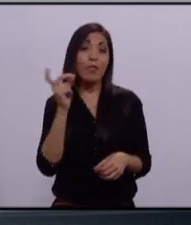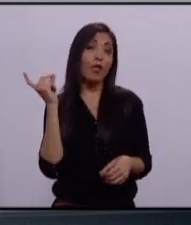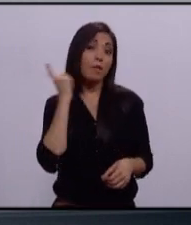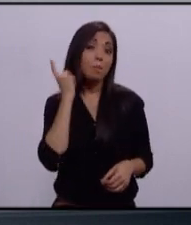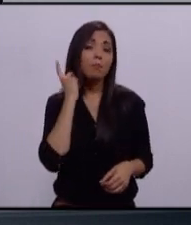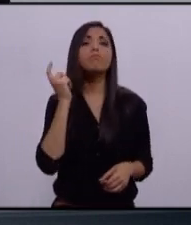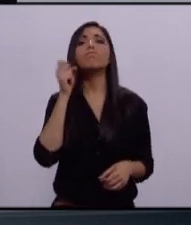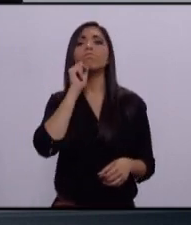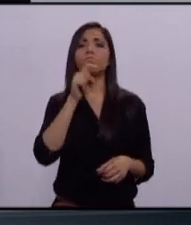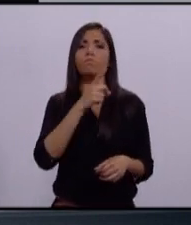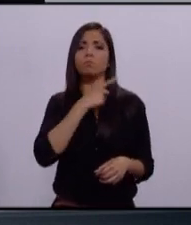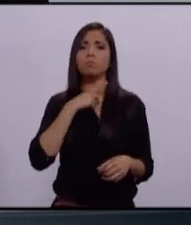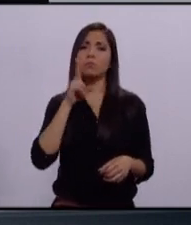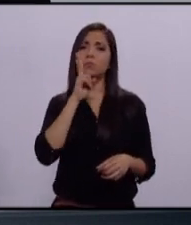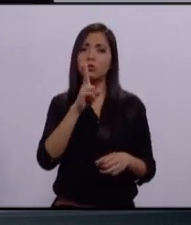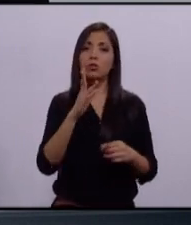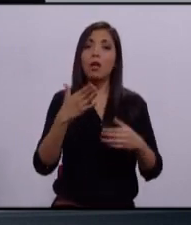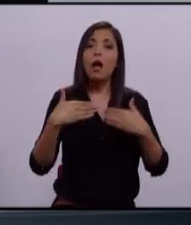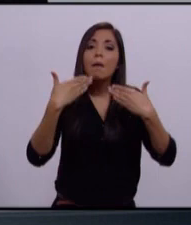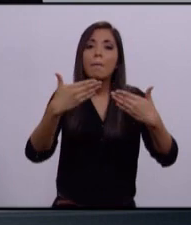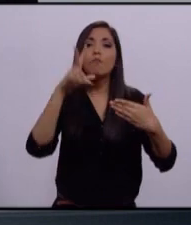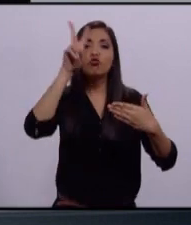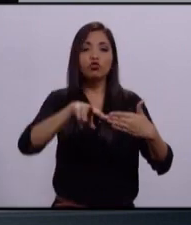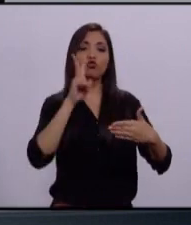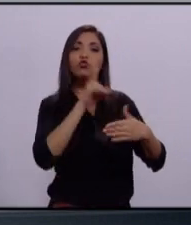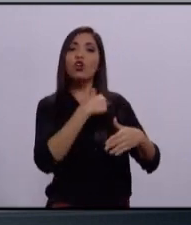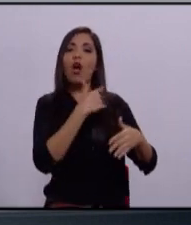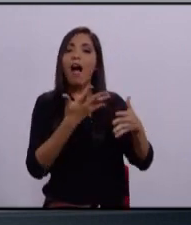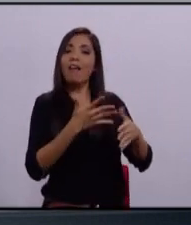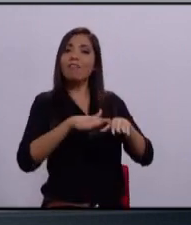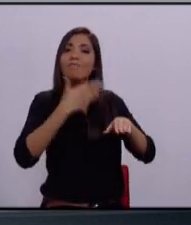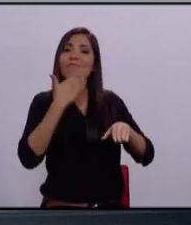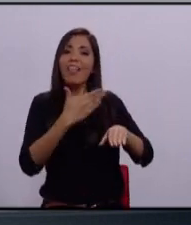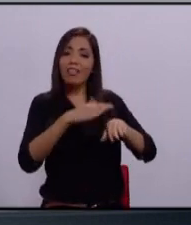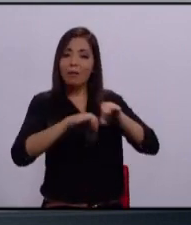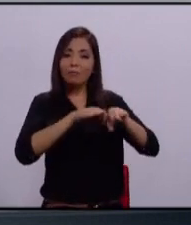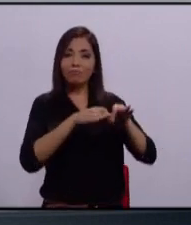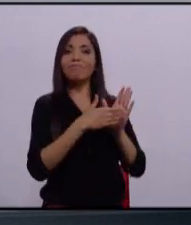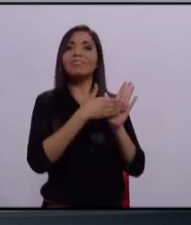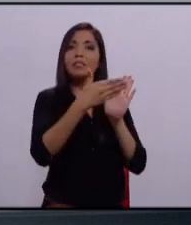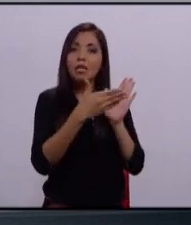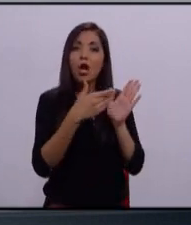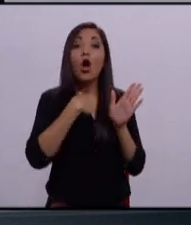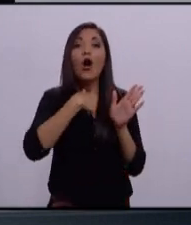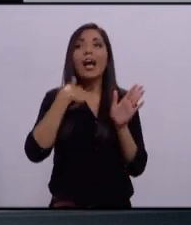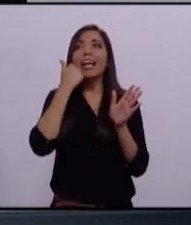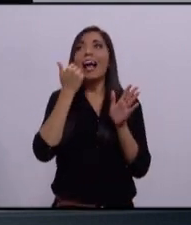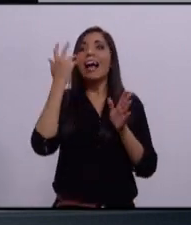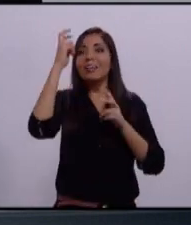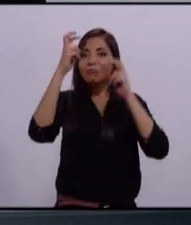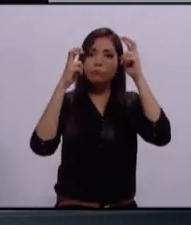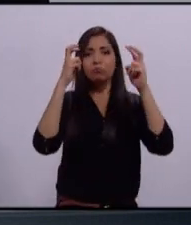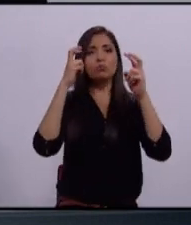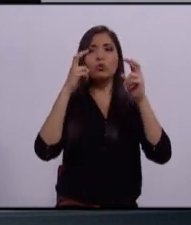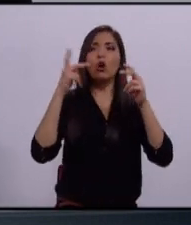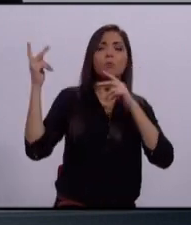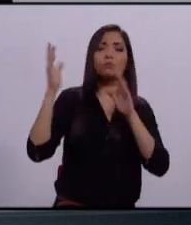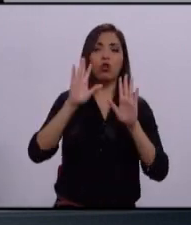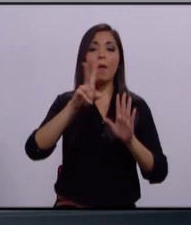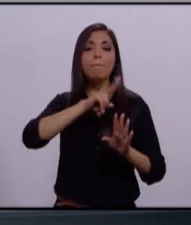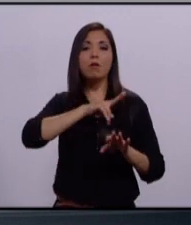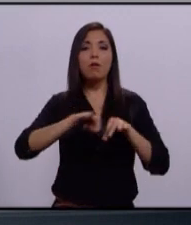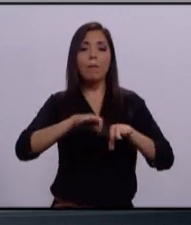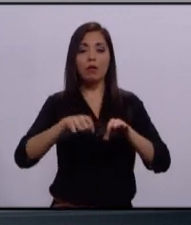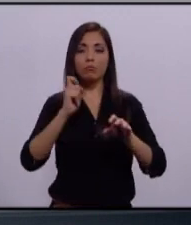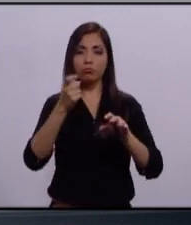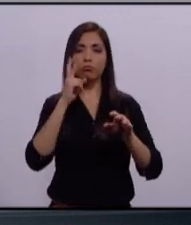resultados, deben de hablar sus logros. Por nosotros no deben hablar ni nuestros deseos, pero tampoco el partido político. Por